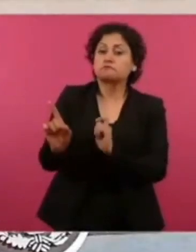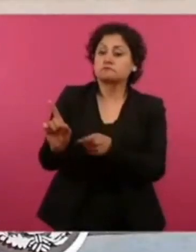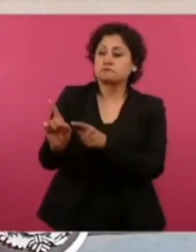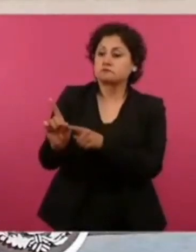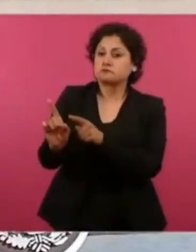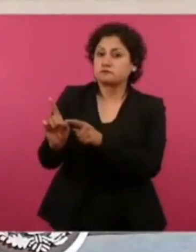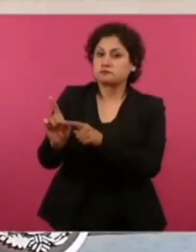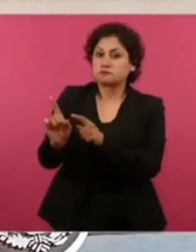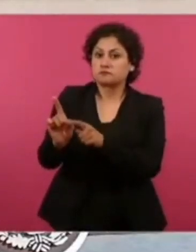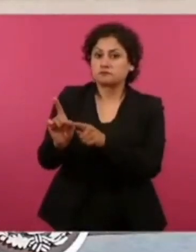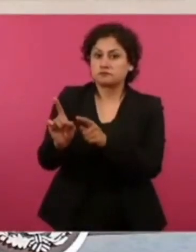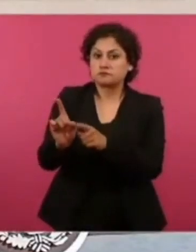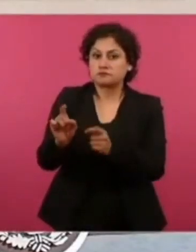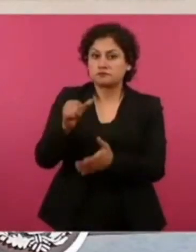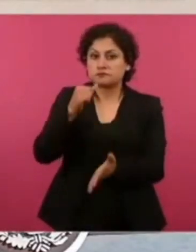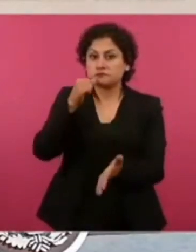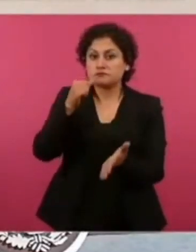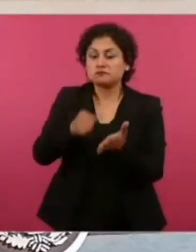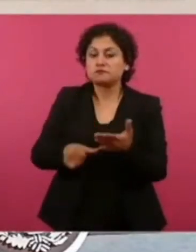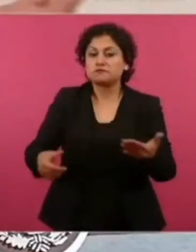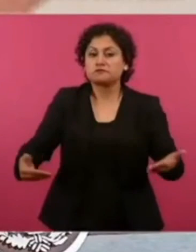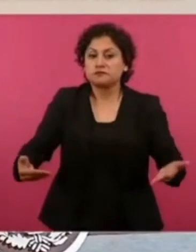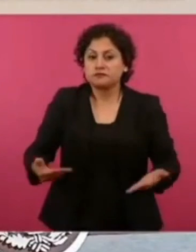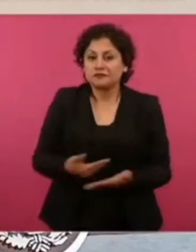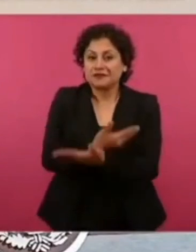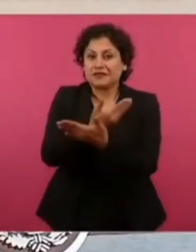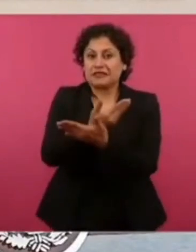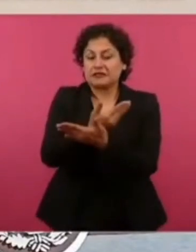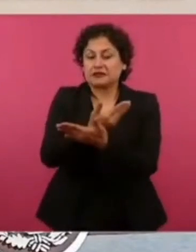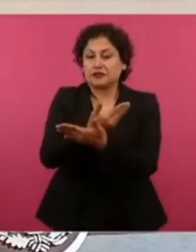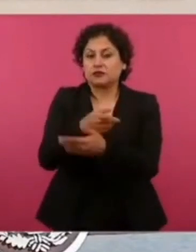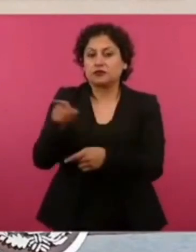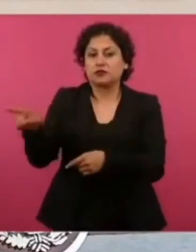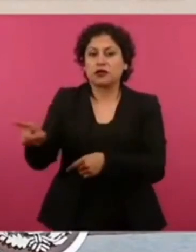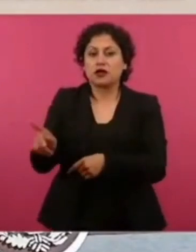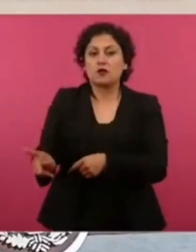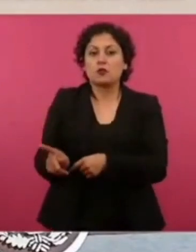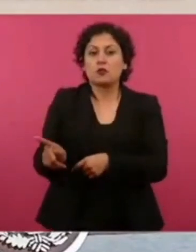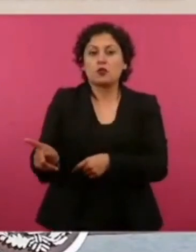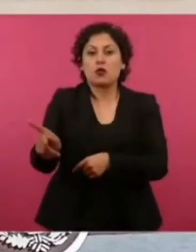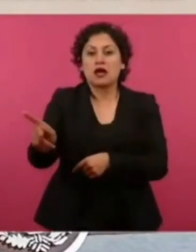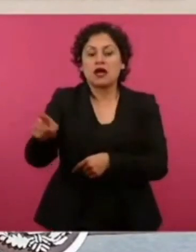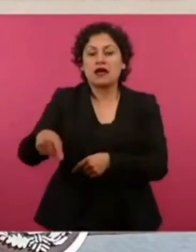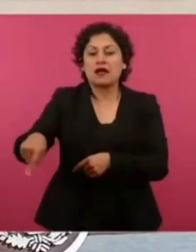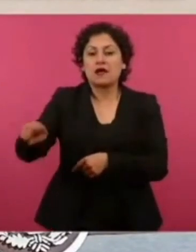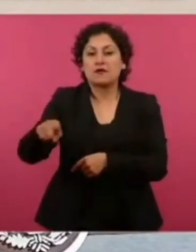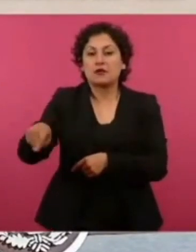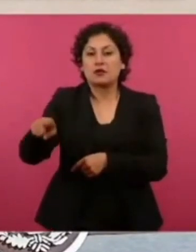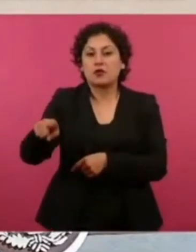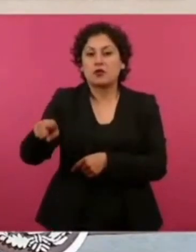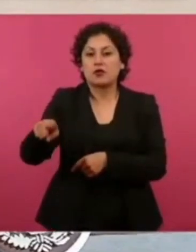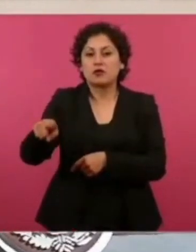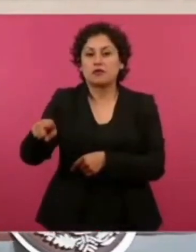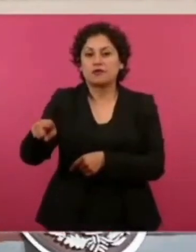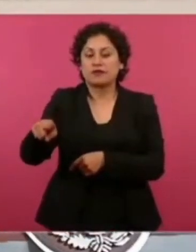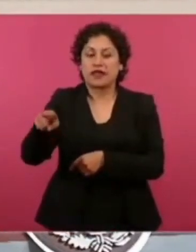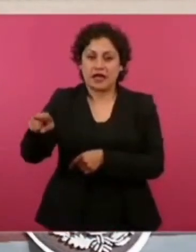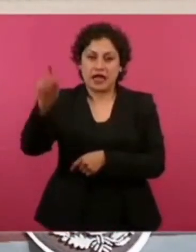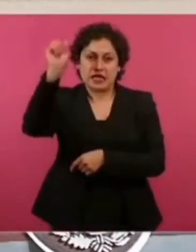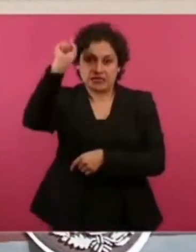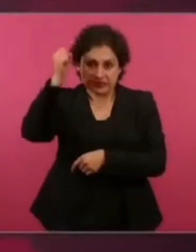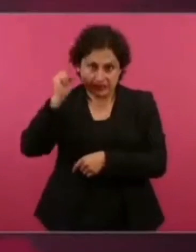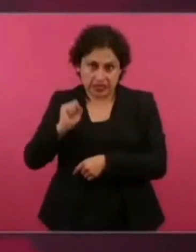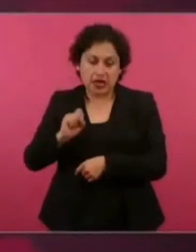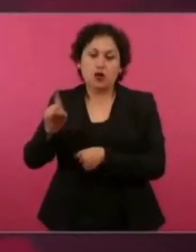en un pueblo de Finaloa, de